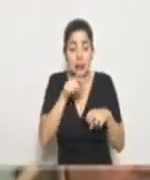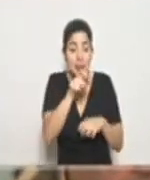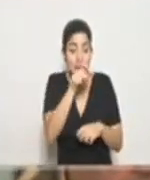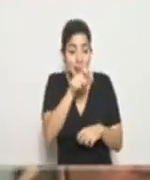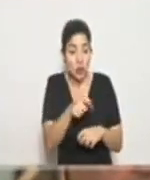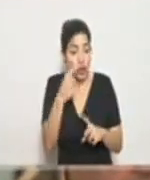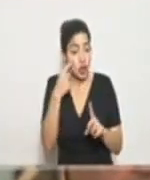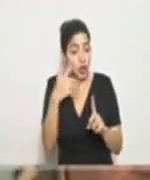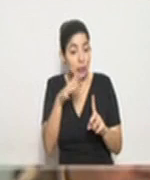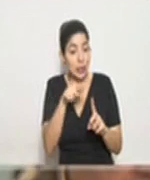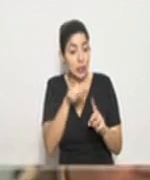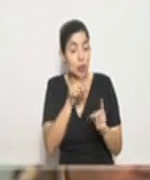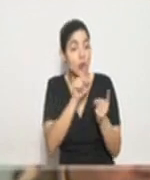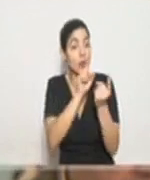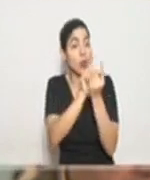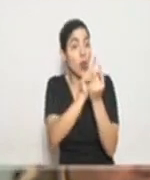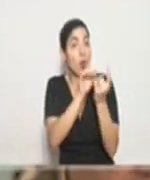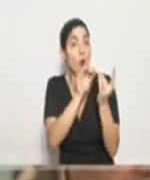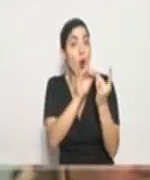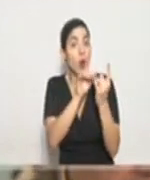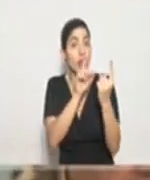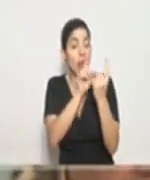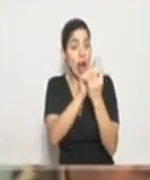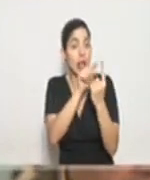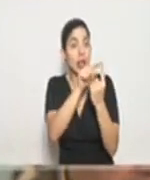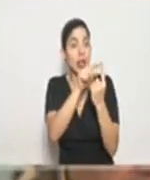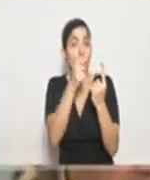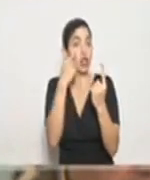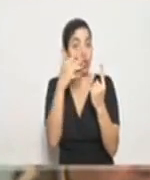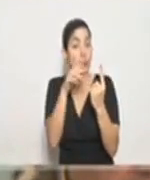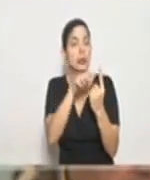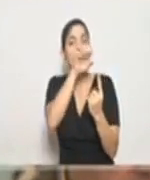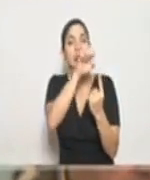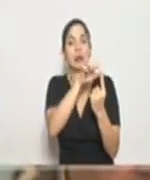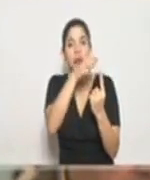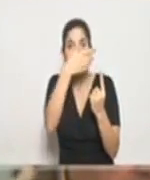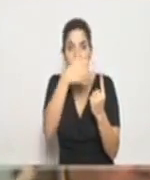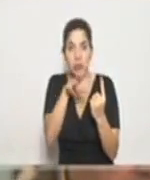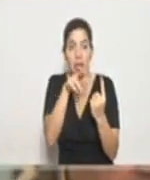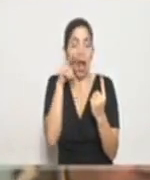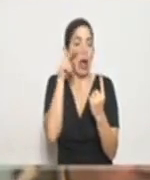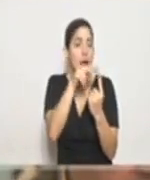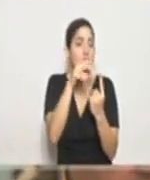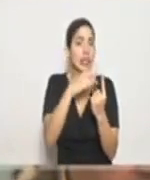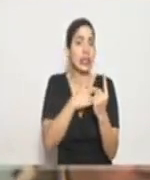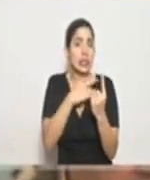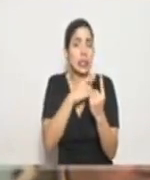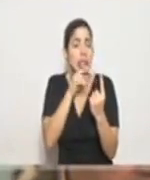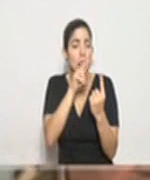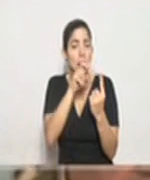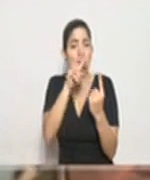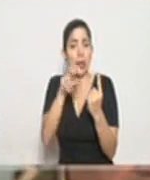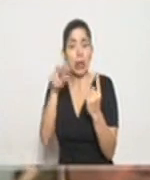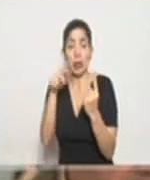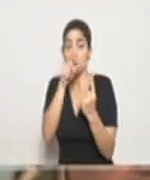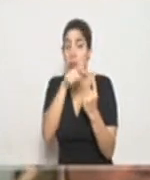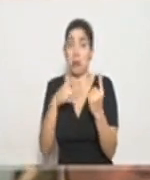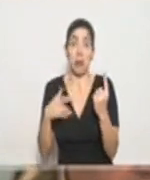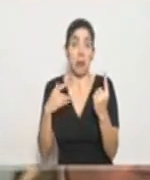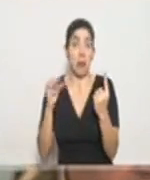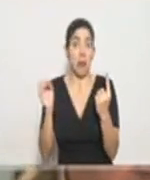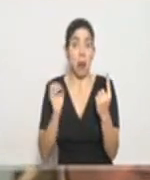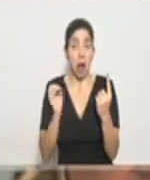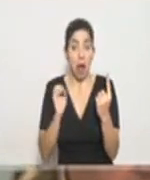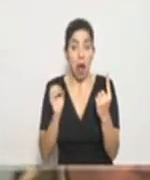sospecha y se han hecho pruebas a esas personas si presentan síntomas y aún si no presentan síntomas